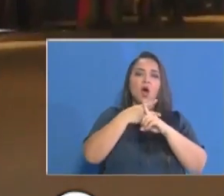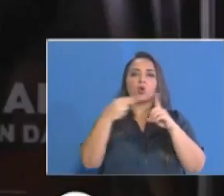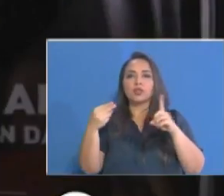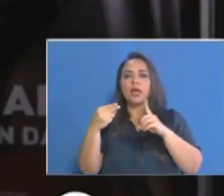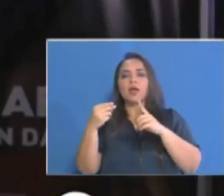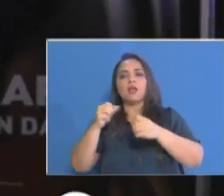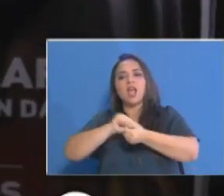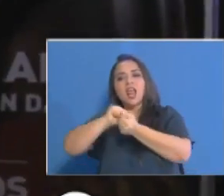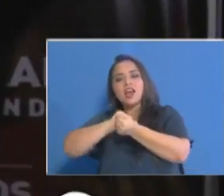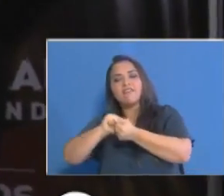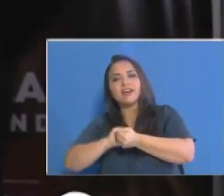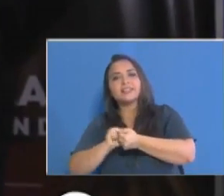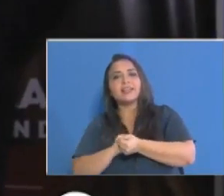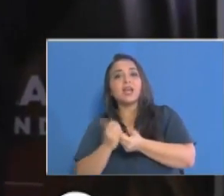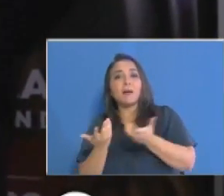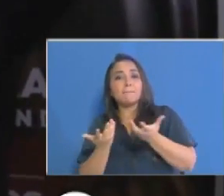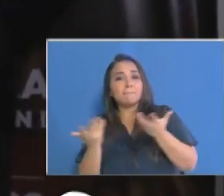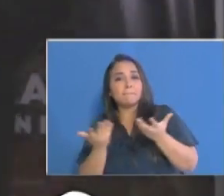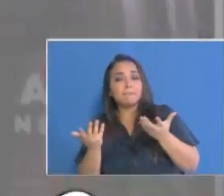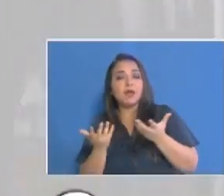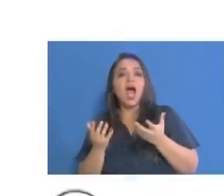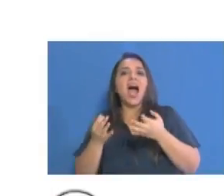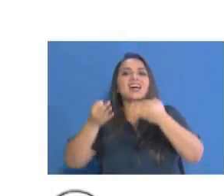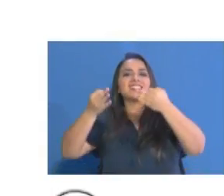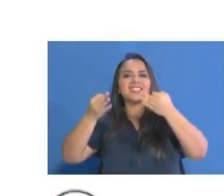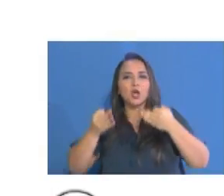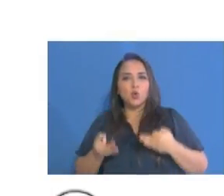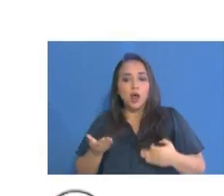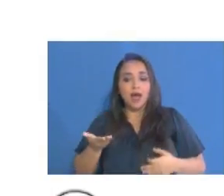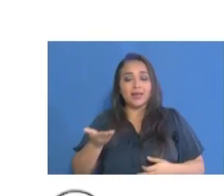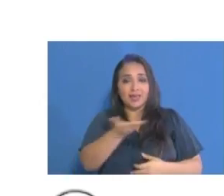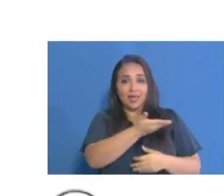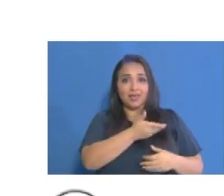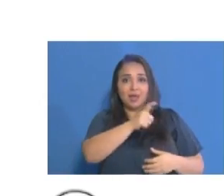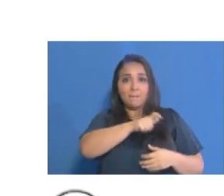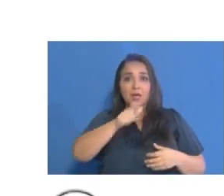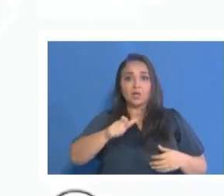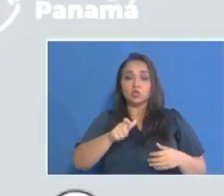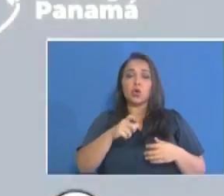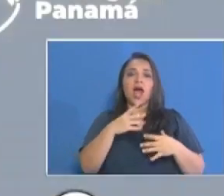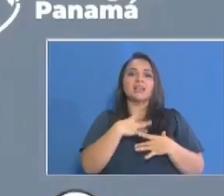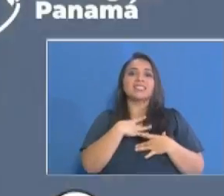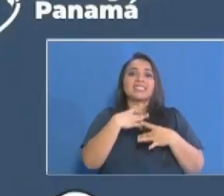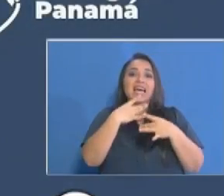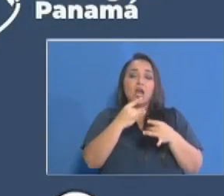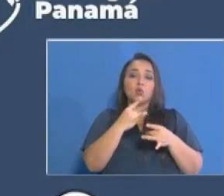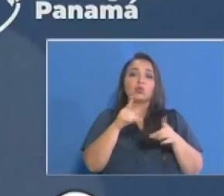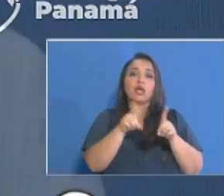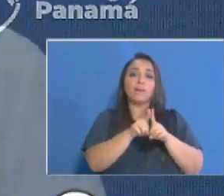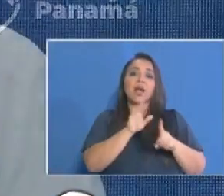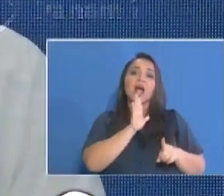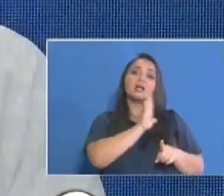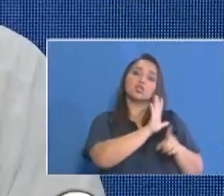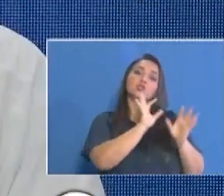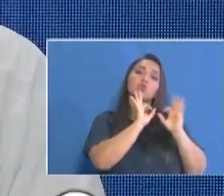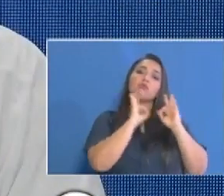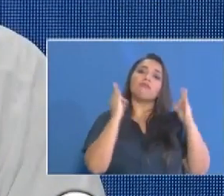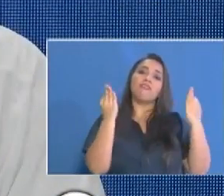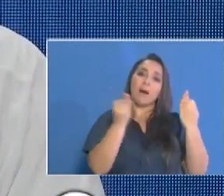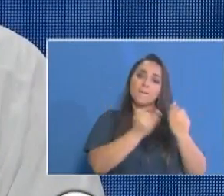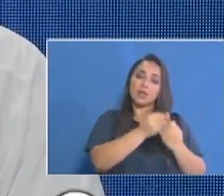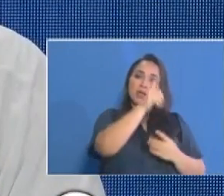y lavandería y así garantizándoles la salud a toda la familia del